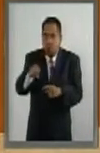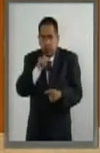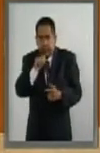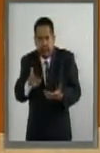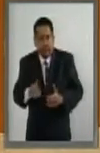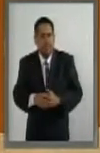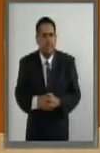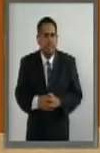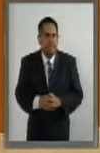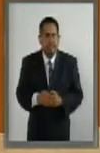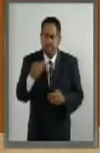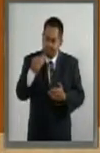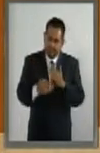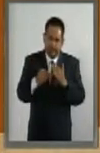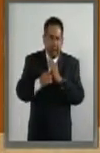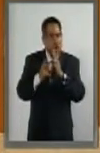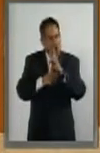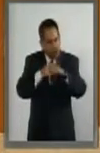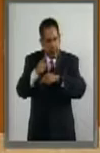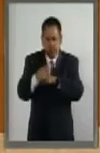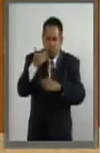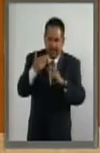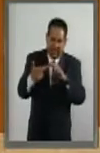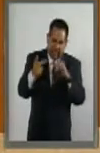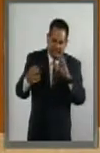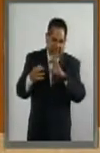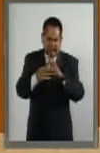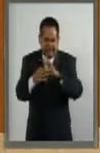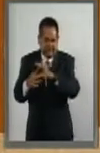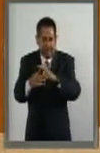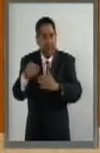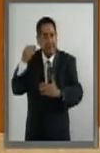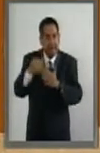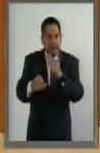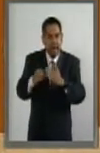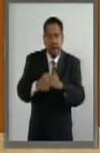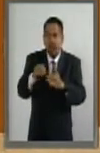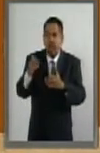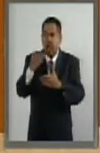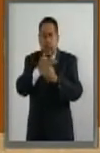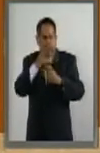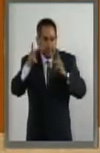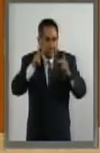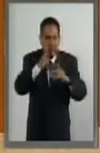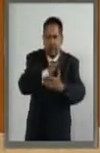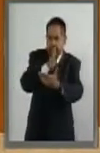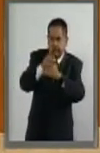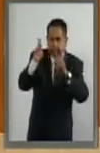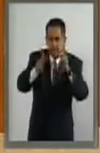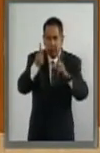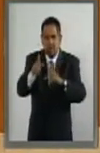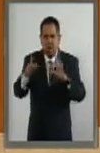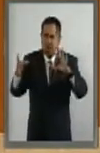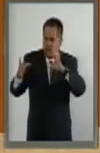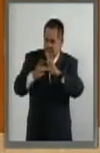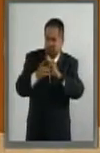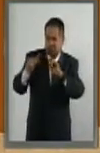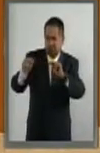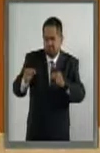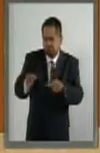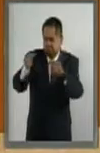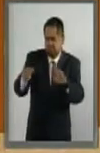Queda un gran reto para reactivar la relación. Están pendientes visitas y, por supuesto, la concreción de distintas